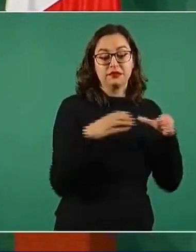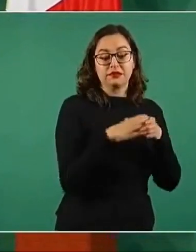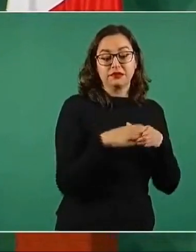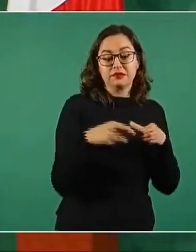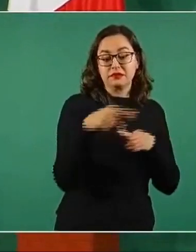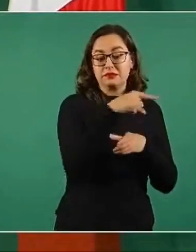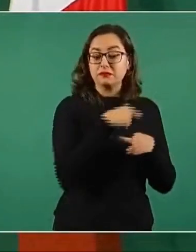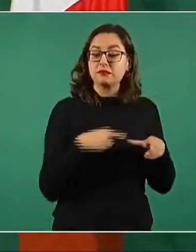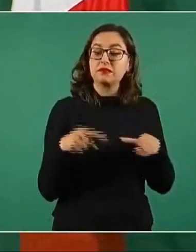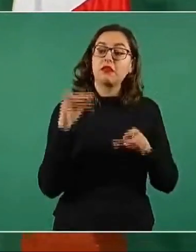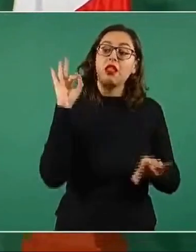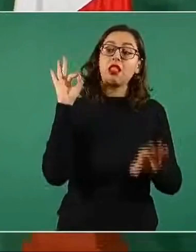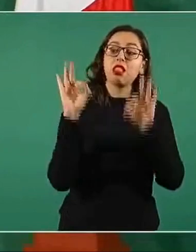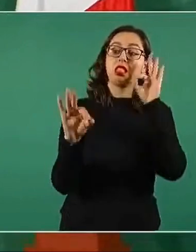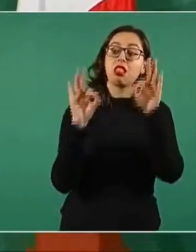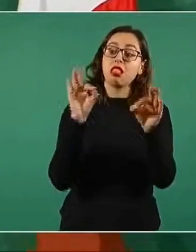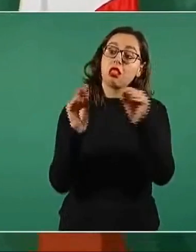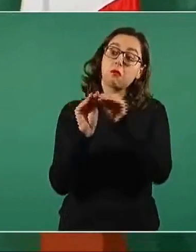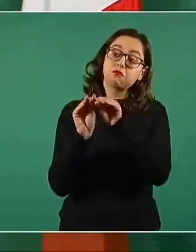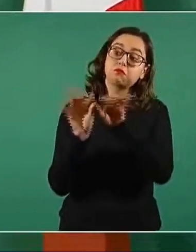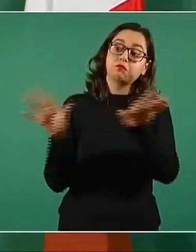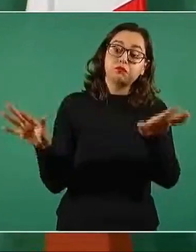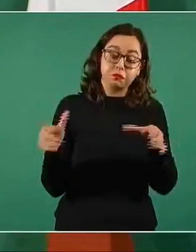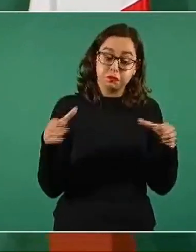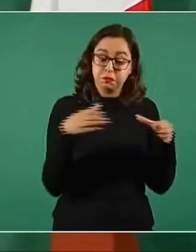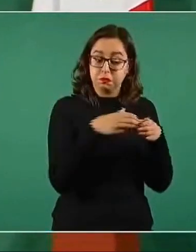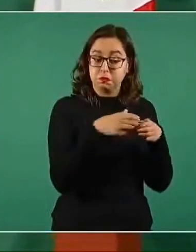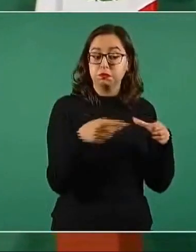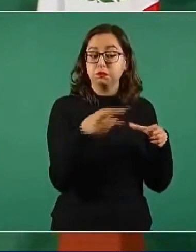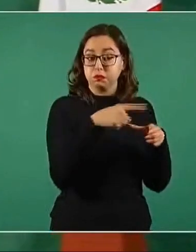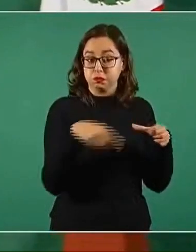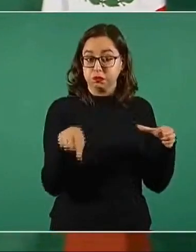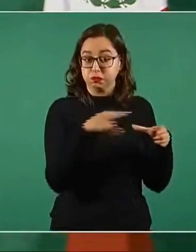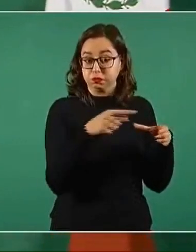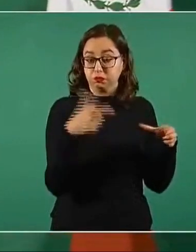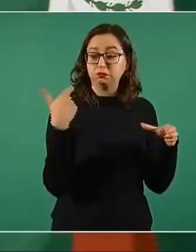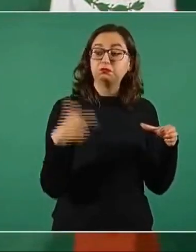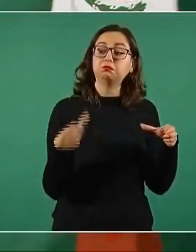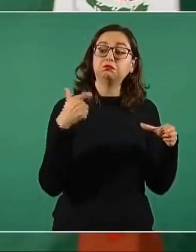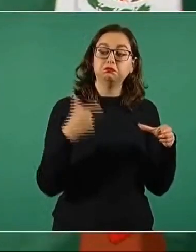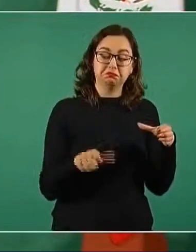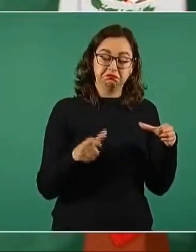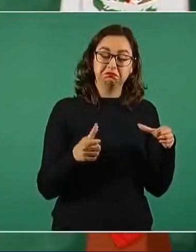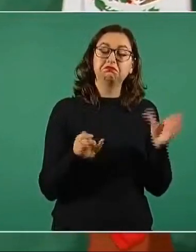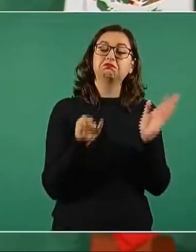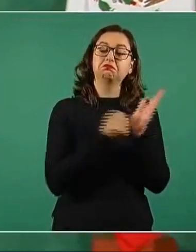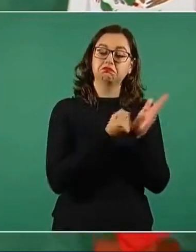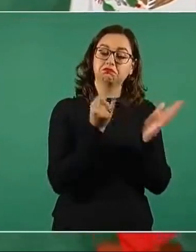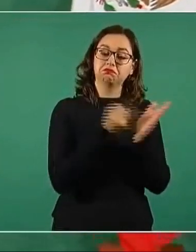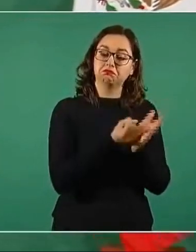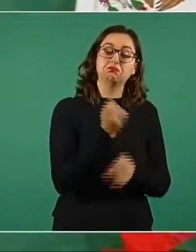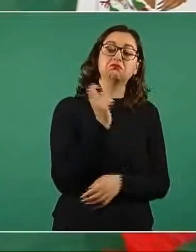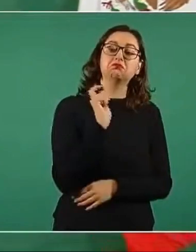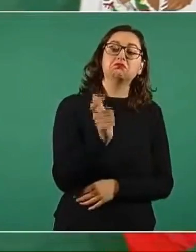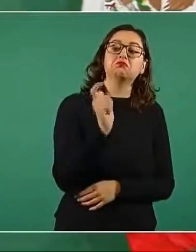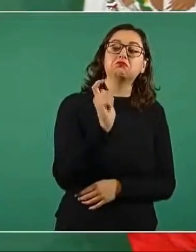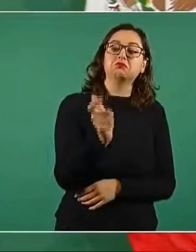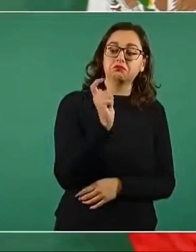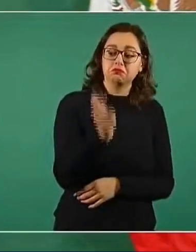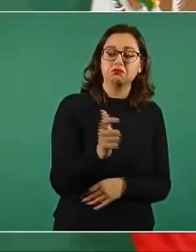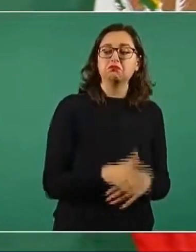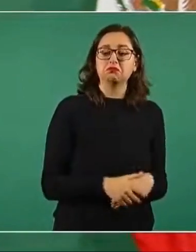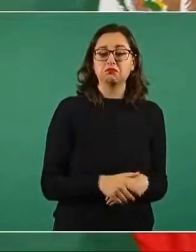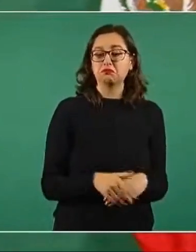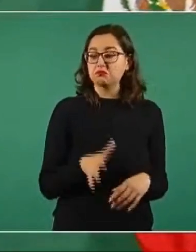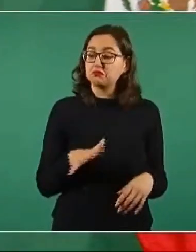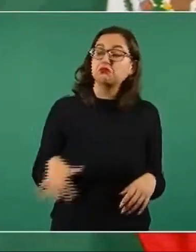los que pagan impuestos son los de mero arriba